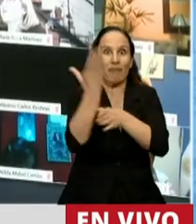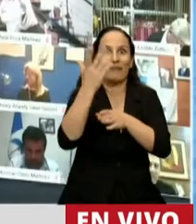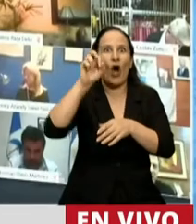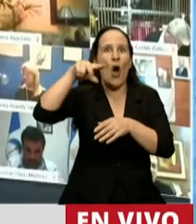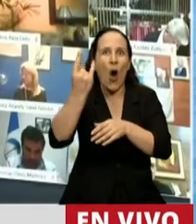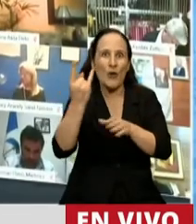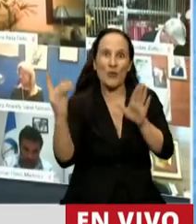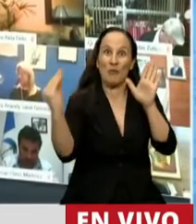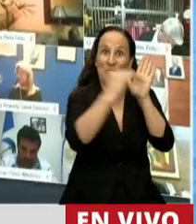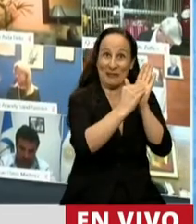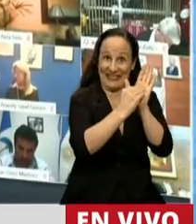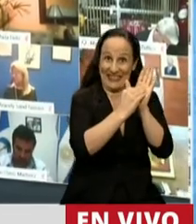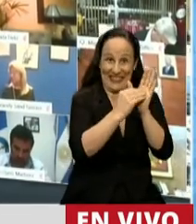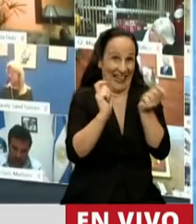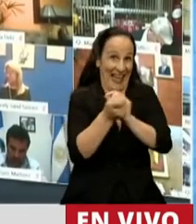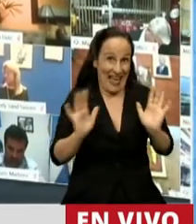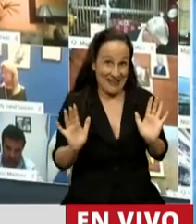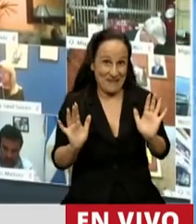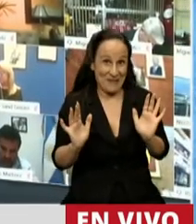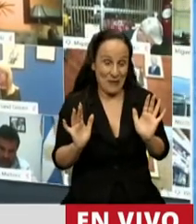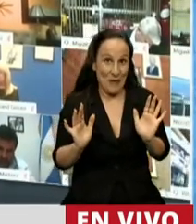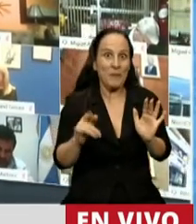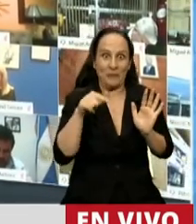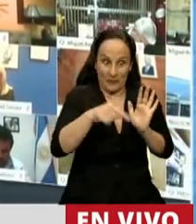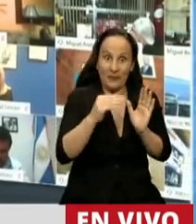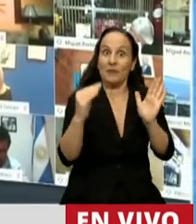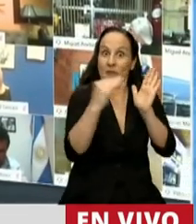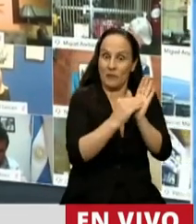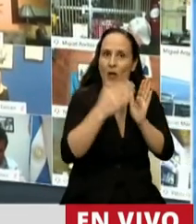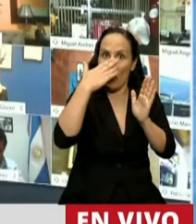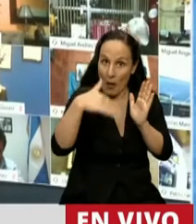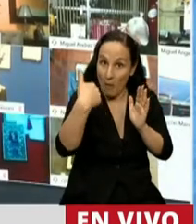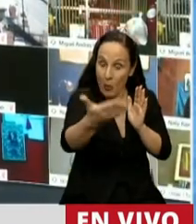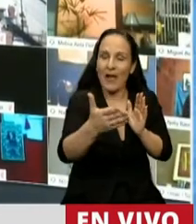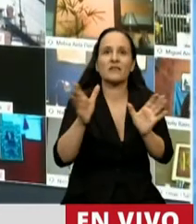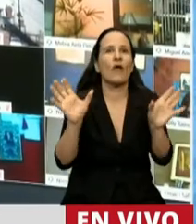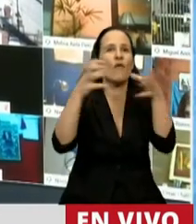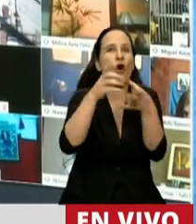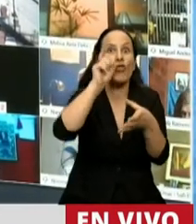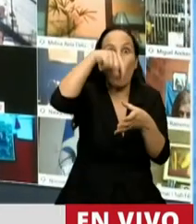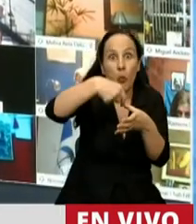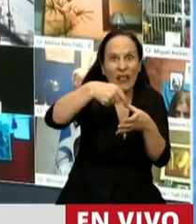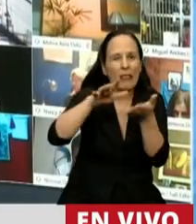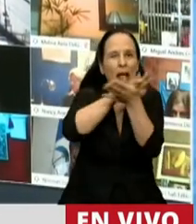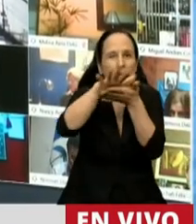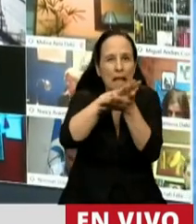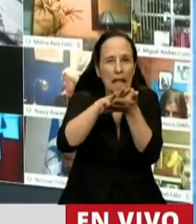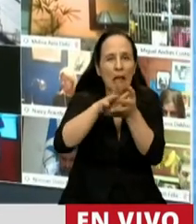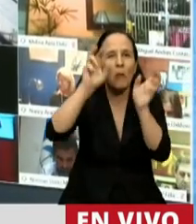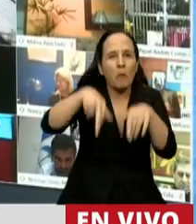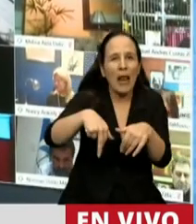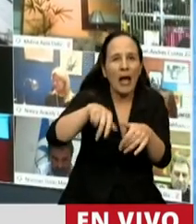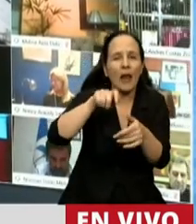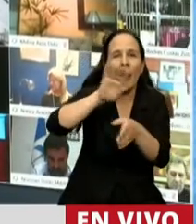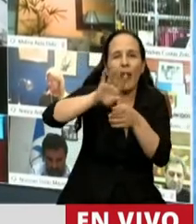En cambio, cuando se realizó la reestructuración con los fondos buitres y que estaba vigente